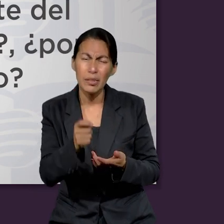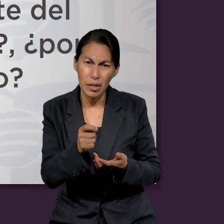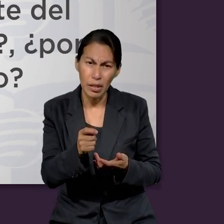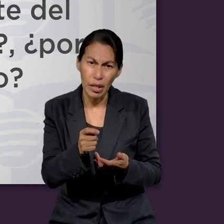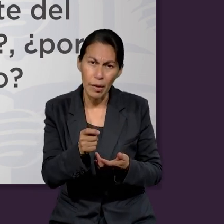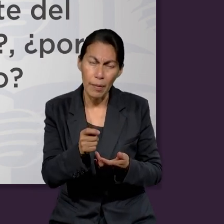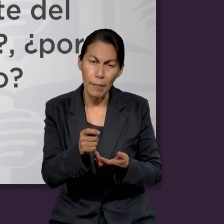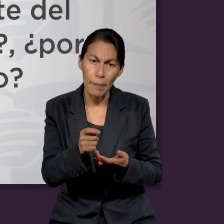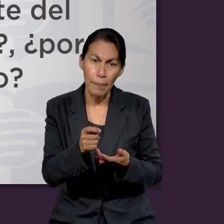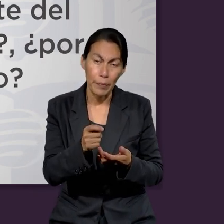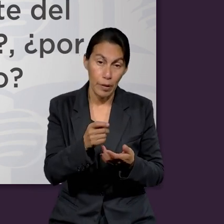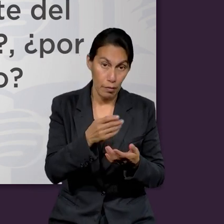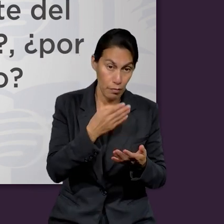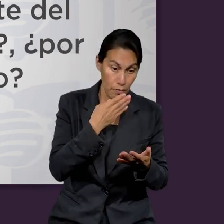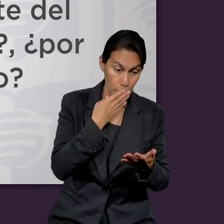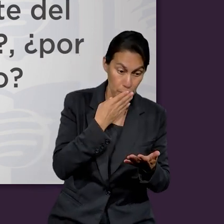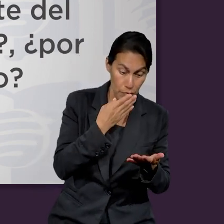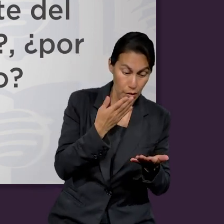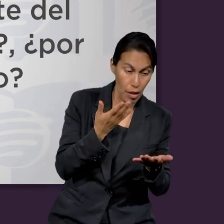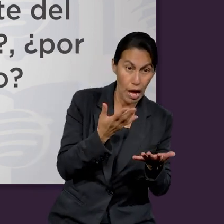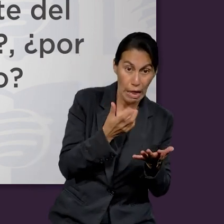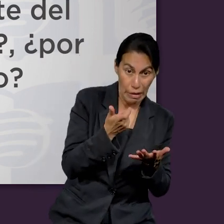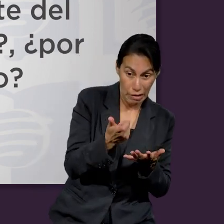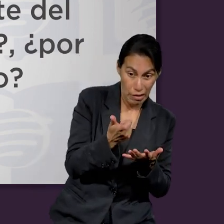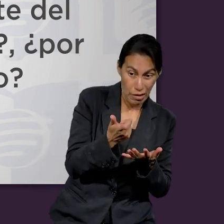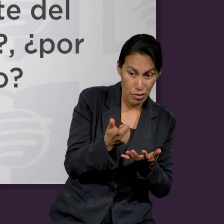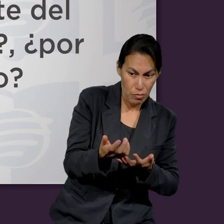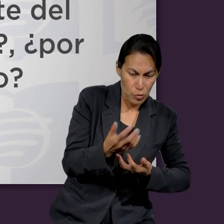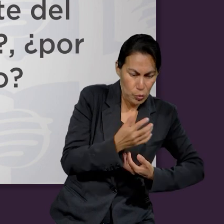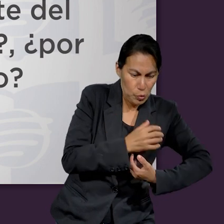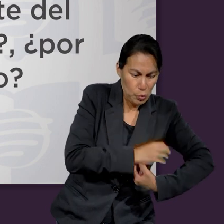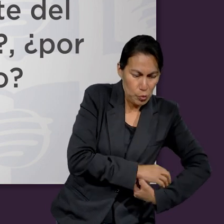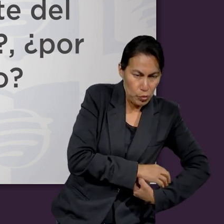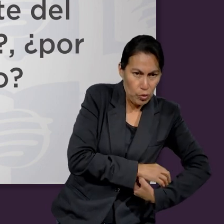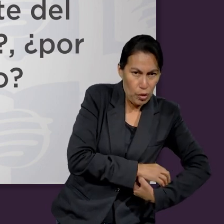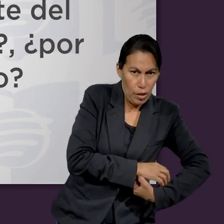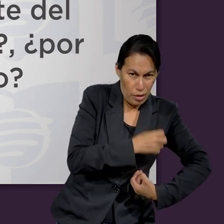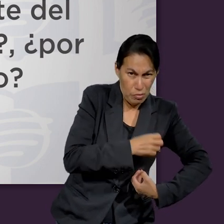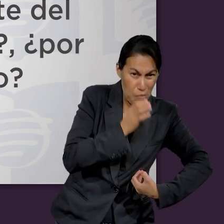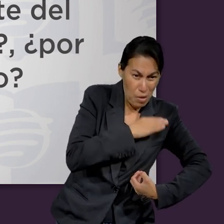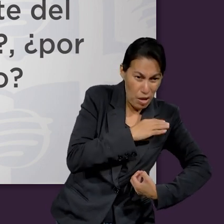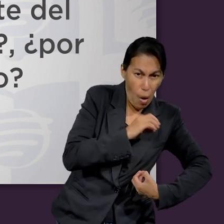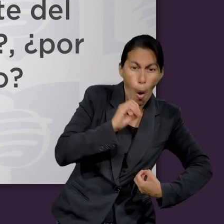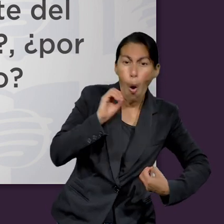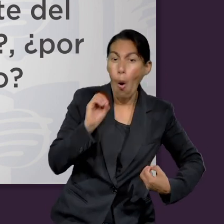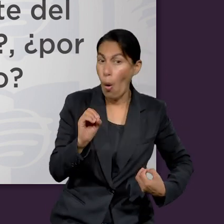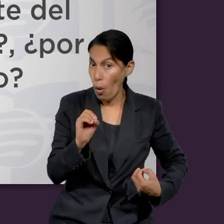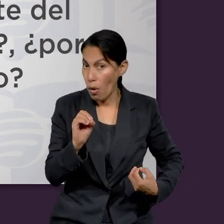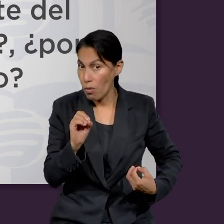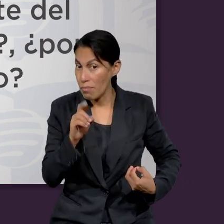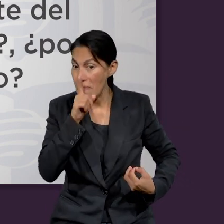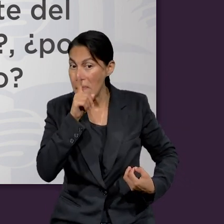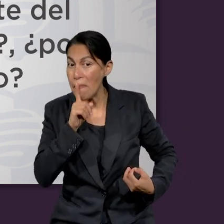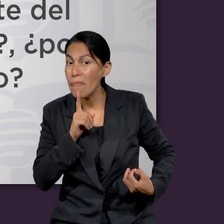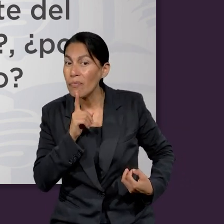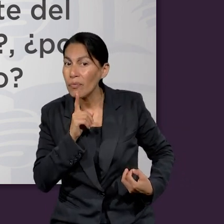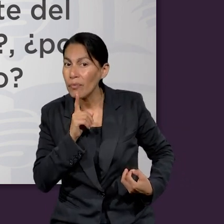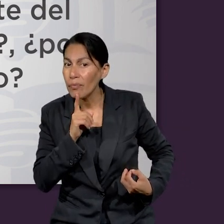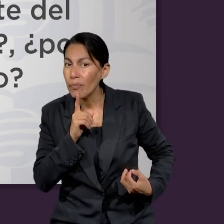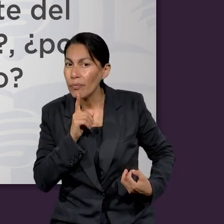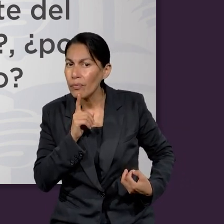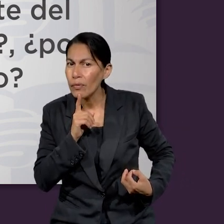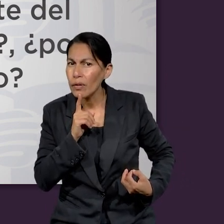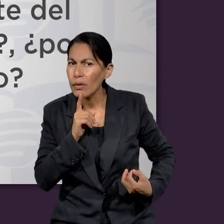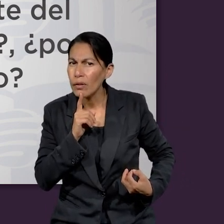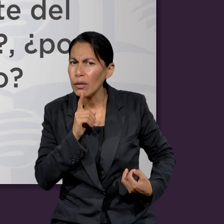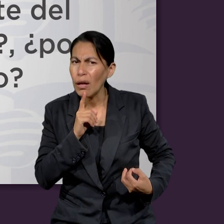peor acción? ¿Retener parte del dinero o mentir al respecto? ¿Por qué